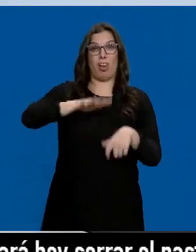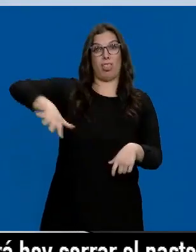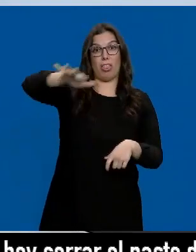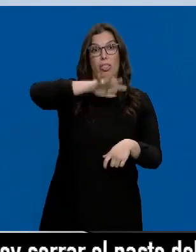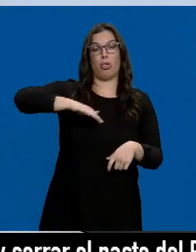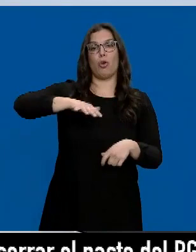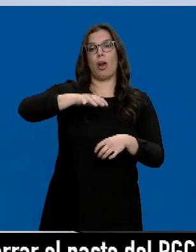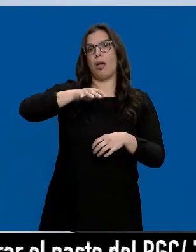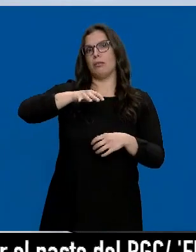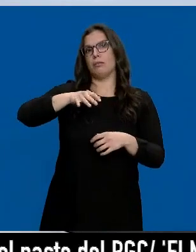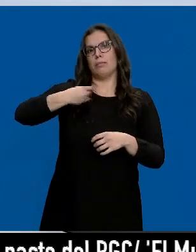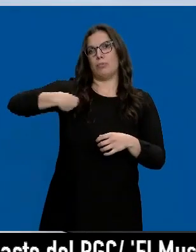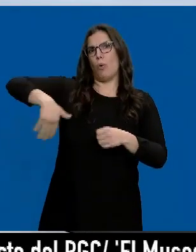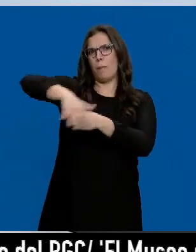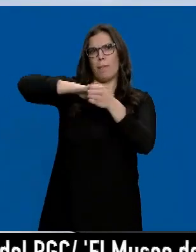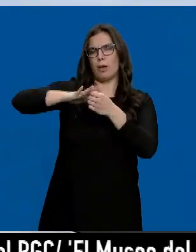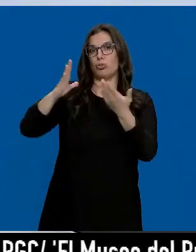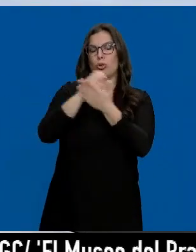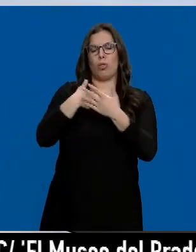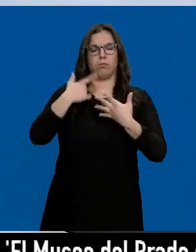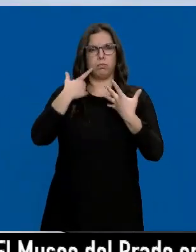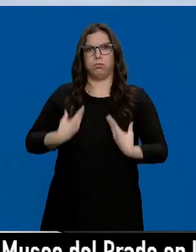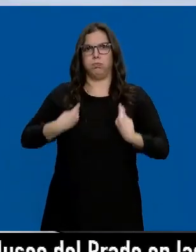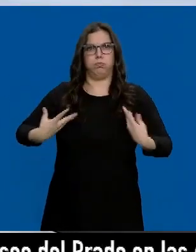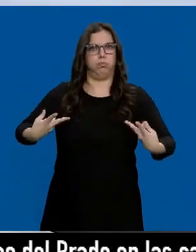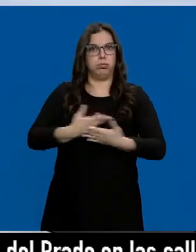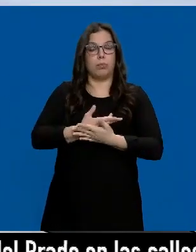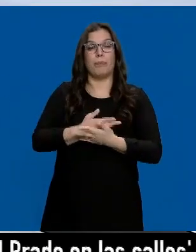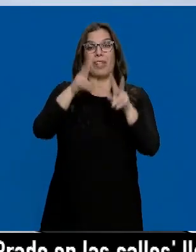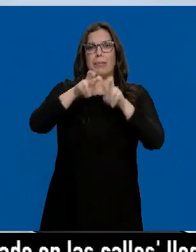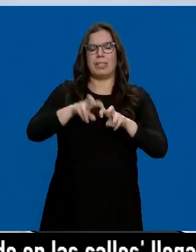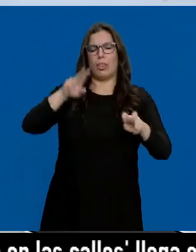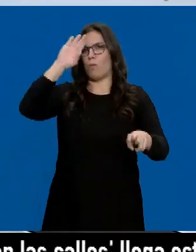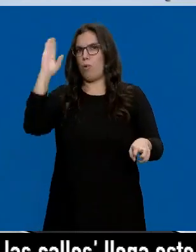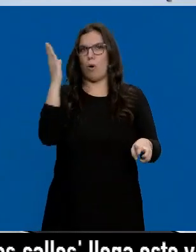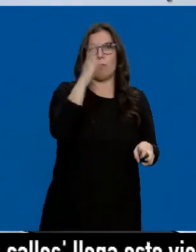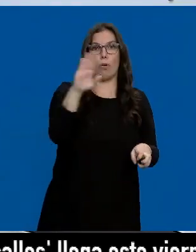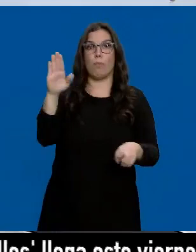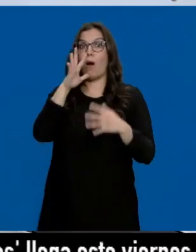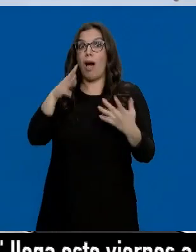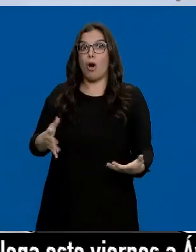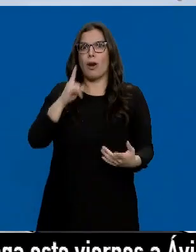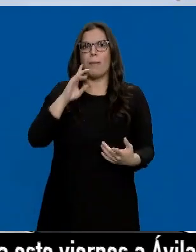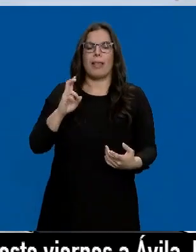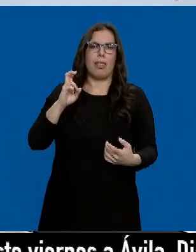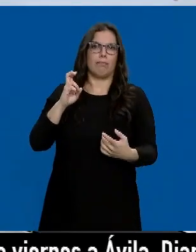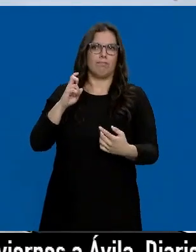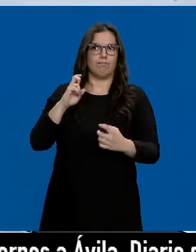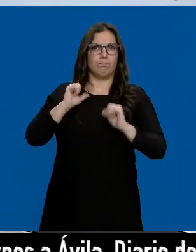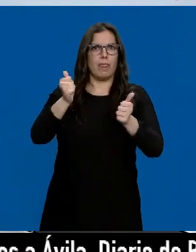solo de esa localidad, a parte de la Bureba. La investigación sufrió varios giros y ahora parece que cobra de nuevo actualidad.